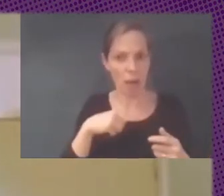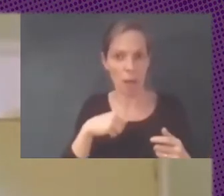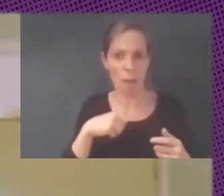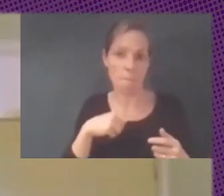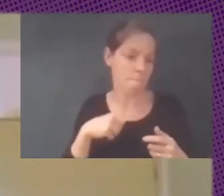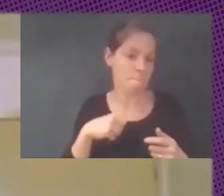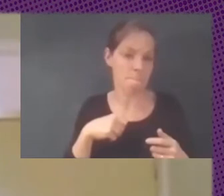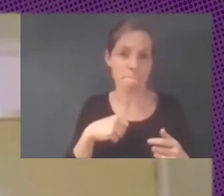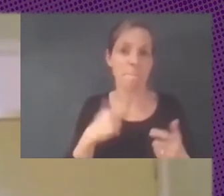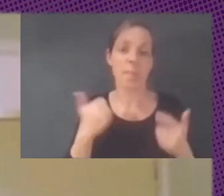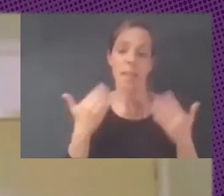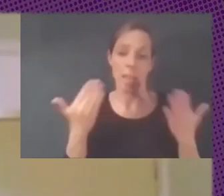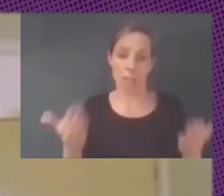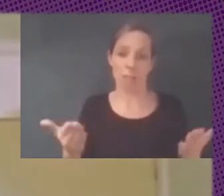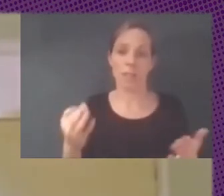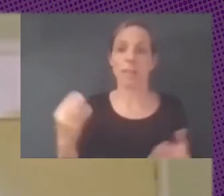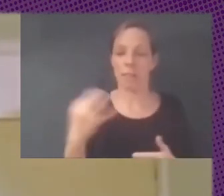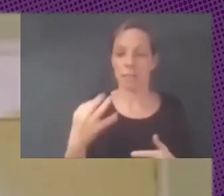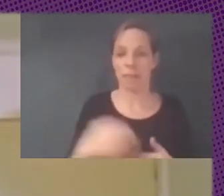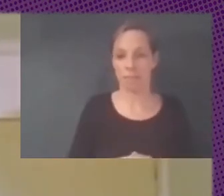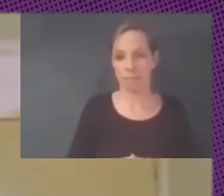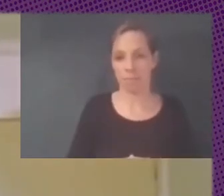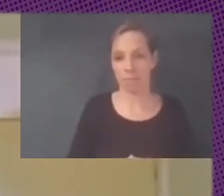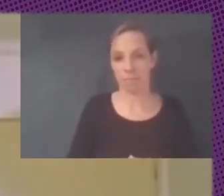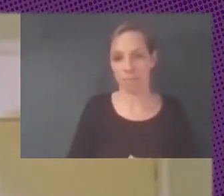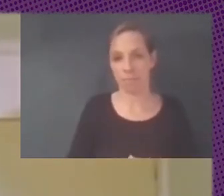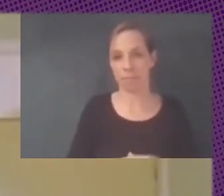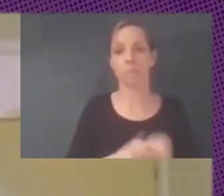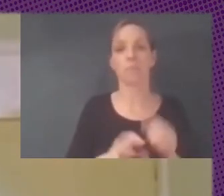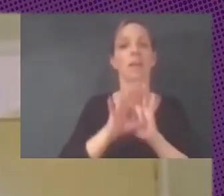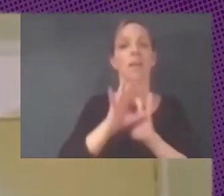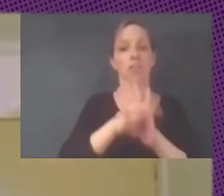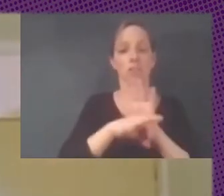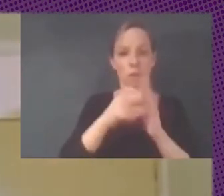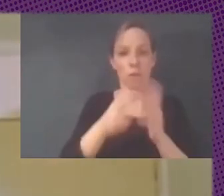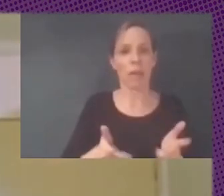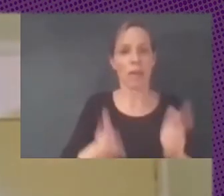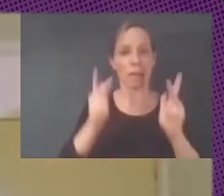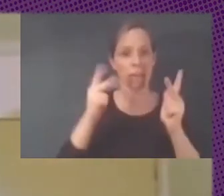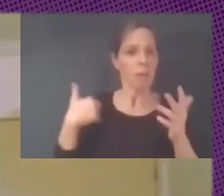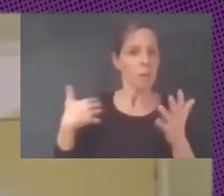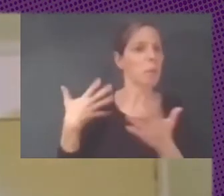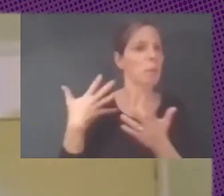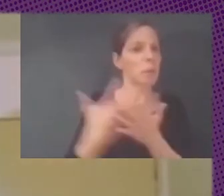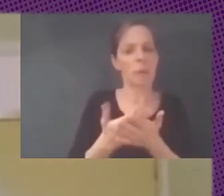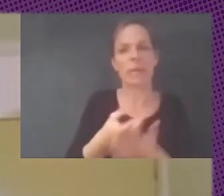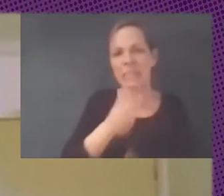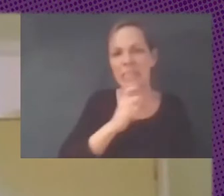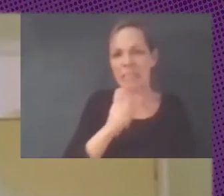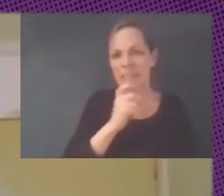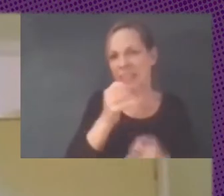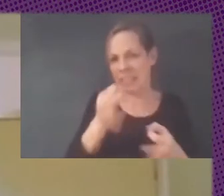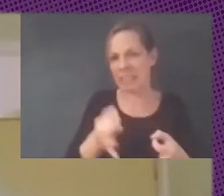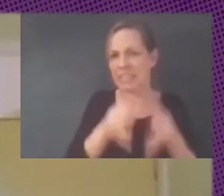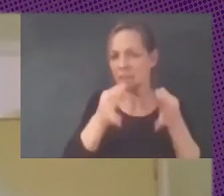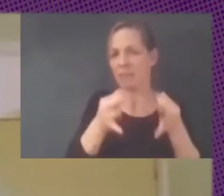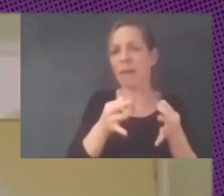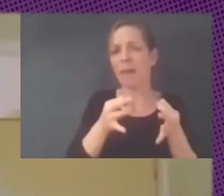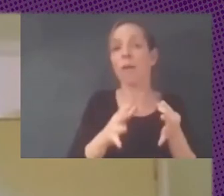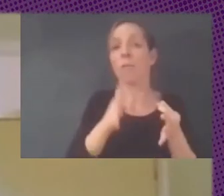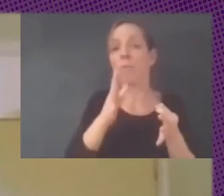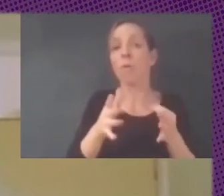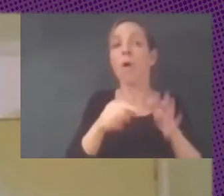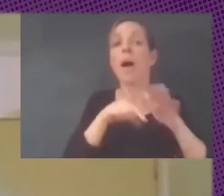entonces esta cuestión el software libre siempre fue difícil porque la cuestión es la decisión